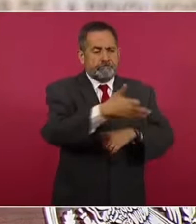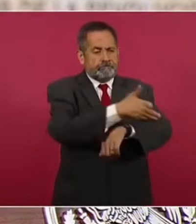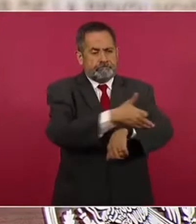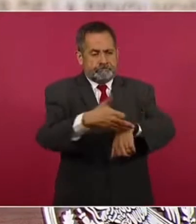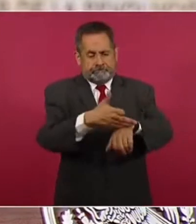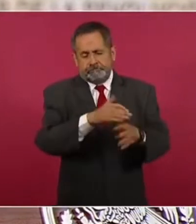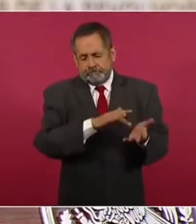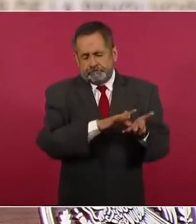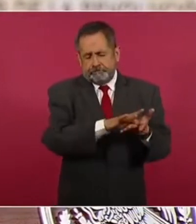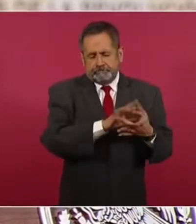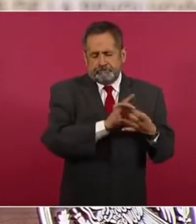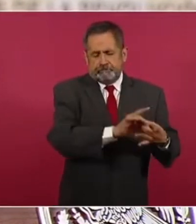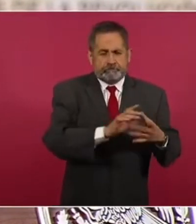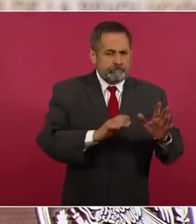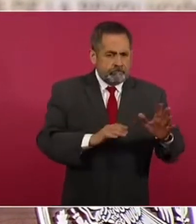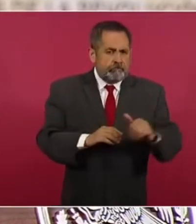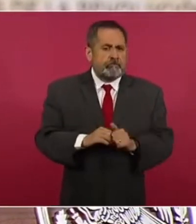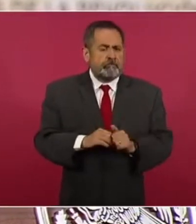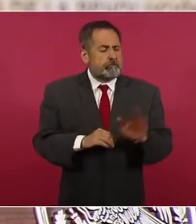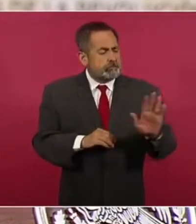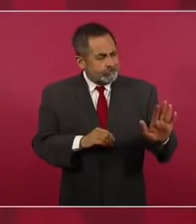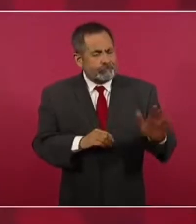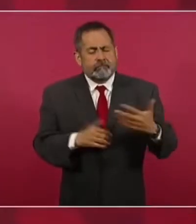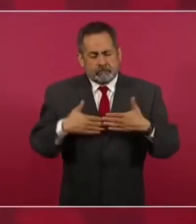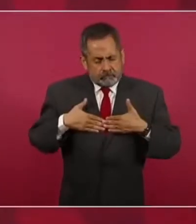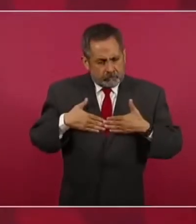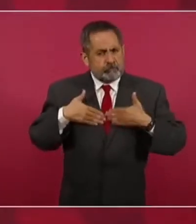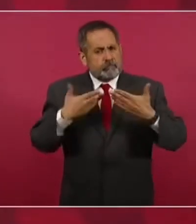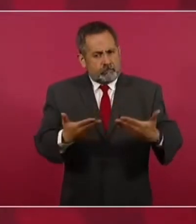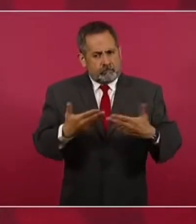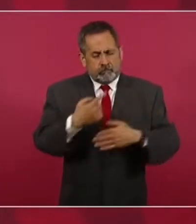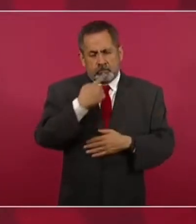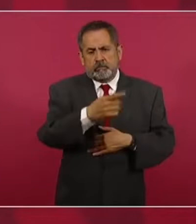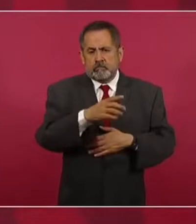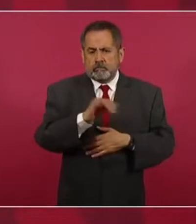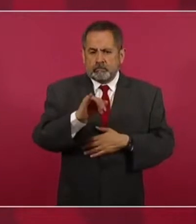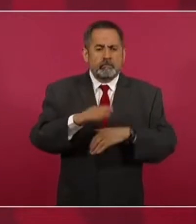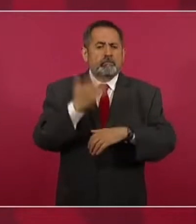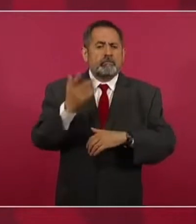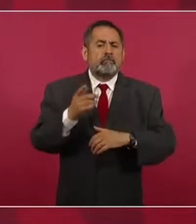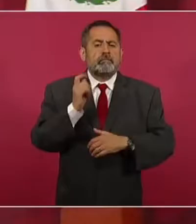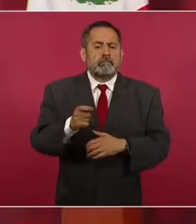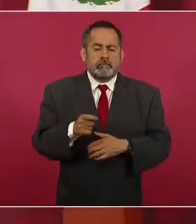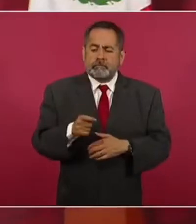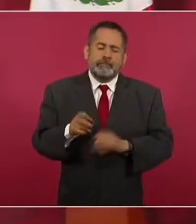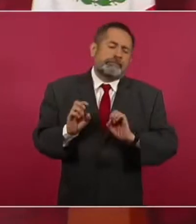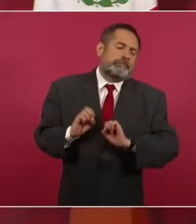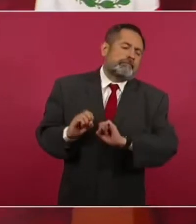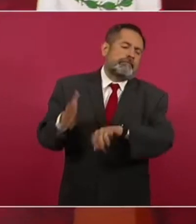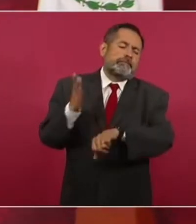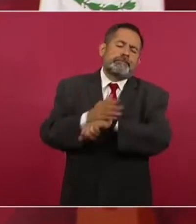y decirles que tengan confianza porque no va a haber impunidad.